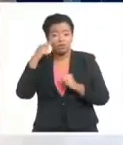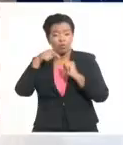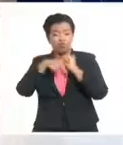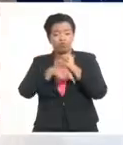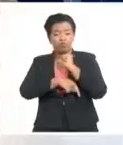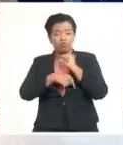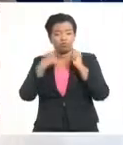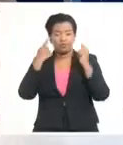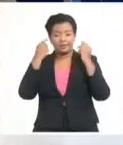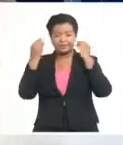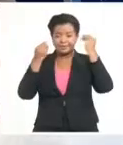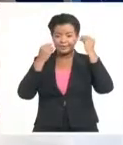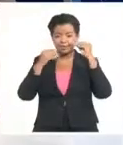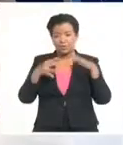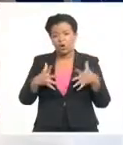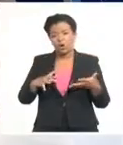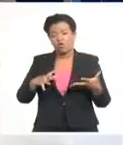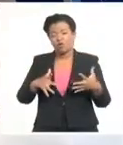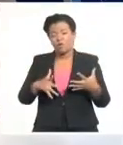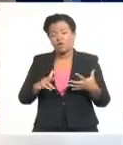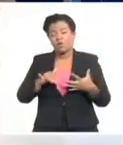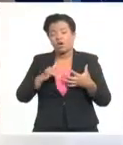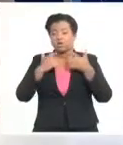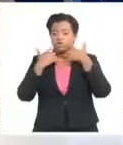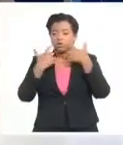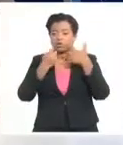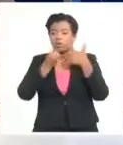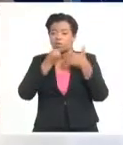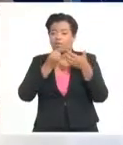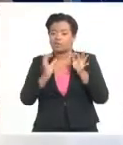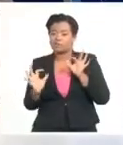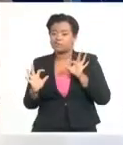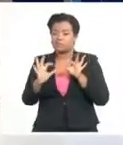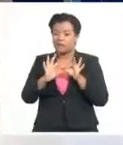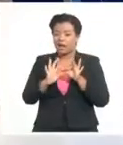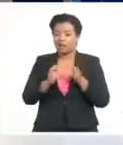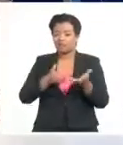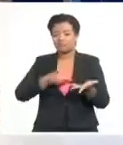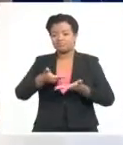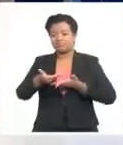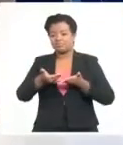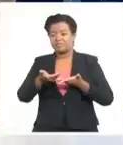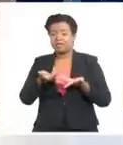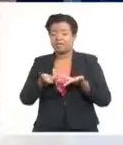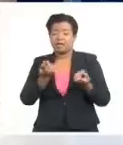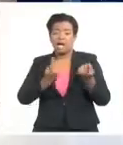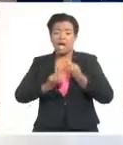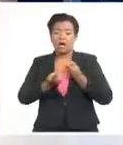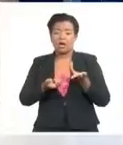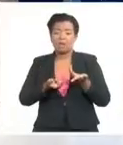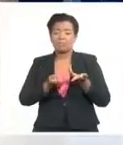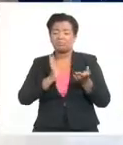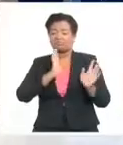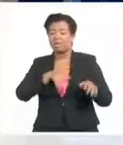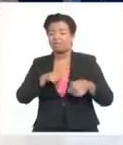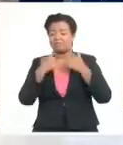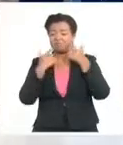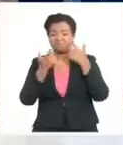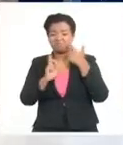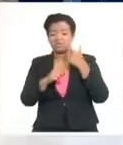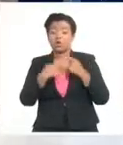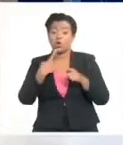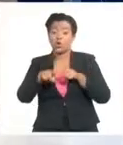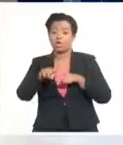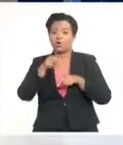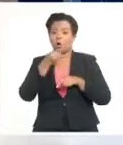cuáles son los escenarios más ventajosos, qué alianzas ya no valen tanto la pena y cuáles nuevas serían